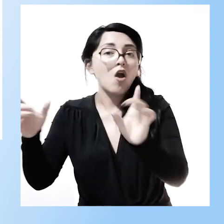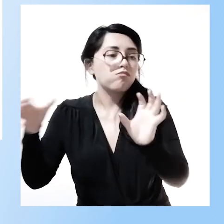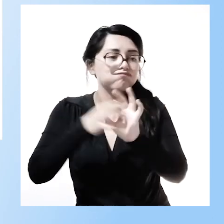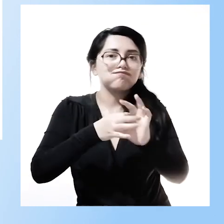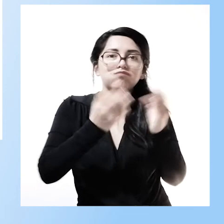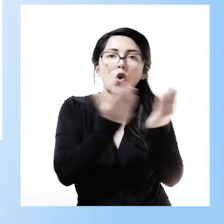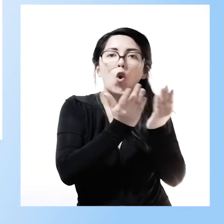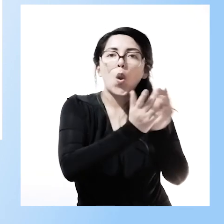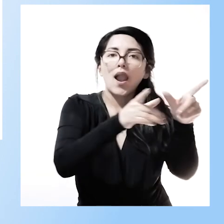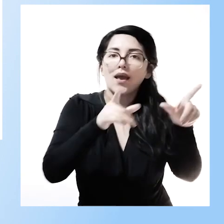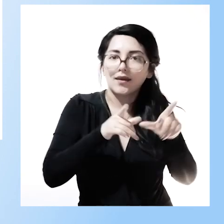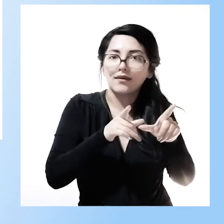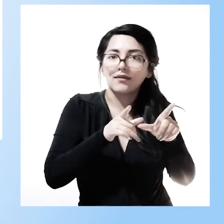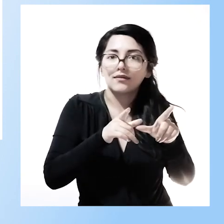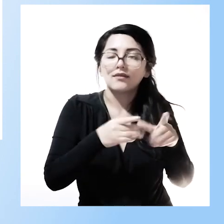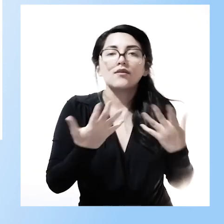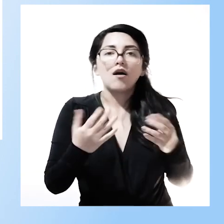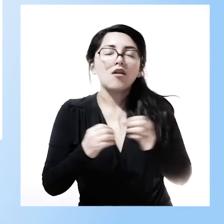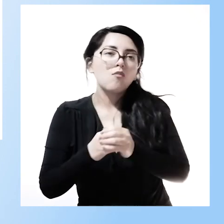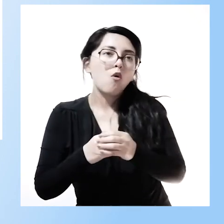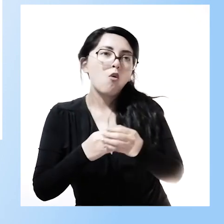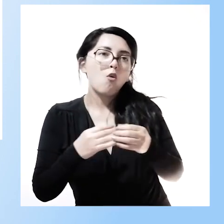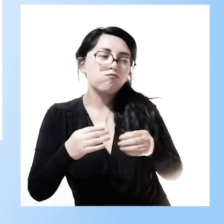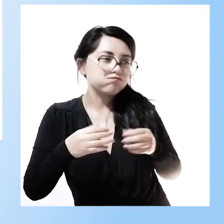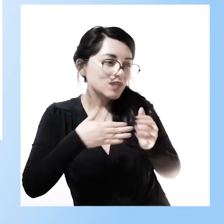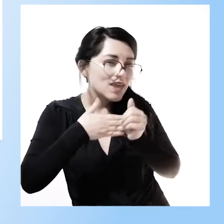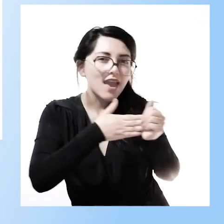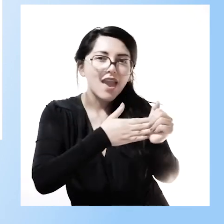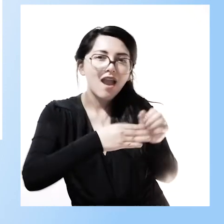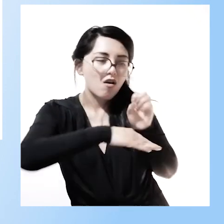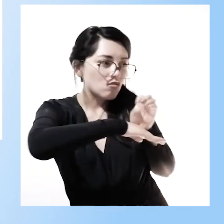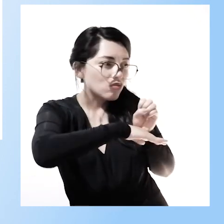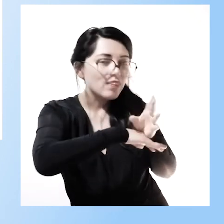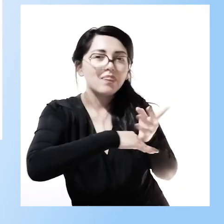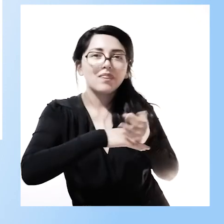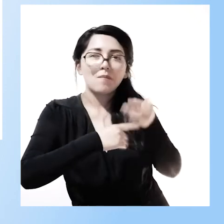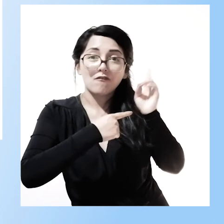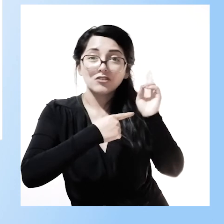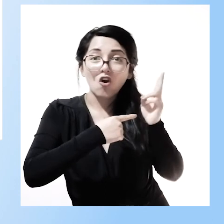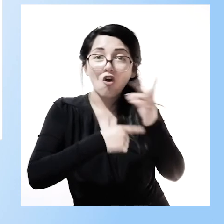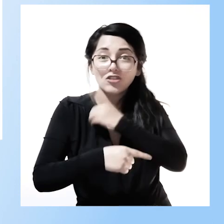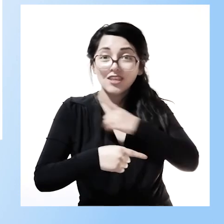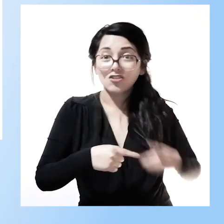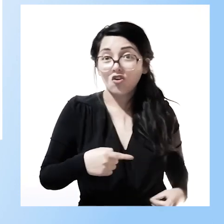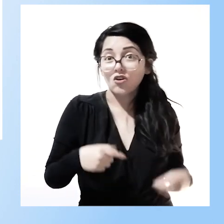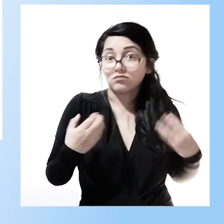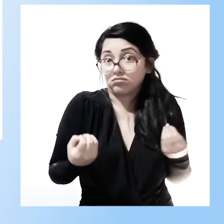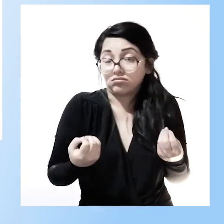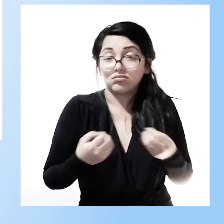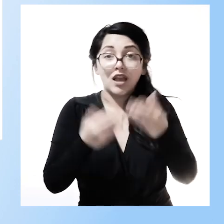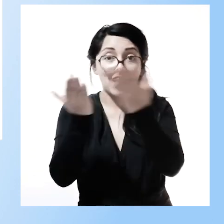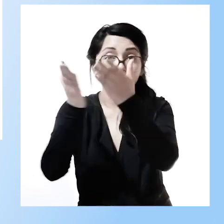orientando y dando esta asistencia a los docentes y a los directores para que justamente cuando el estudiante se